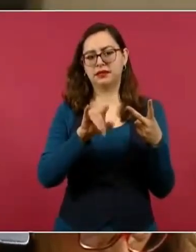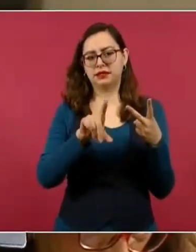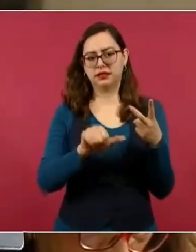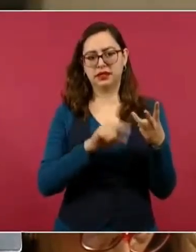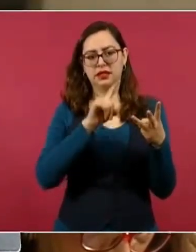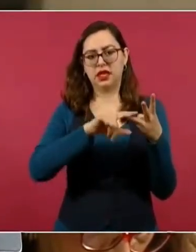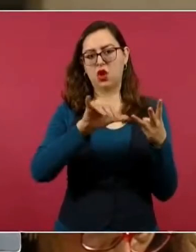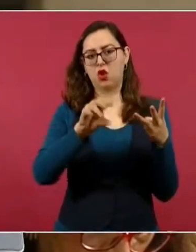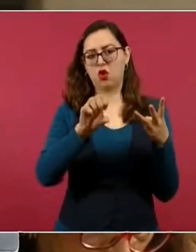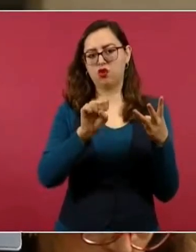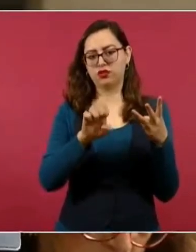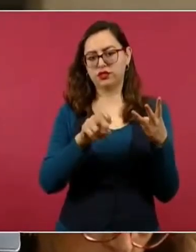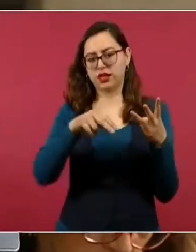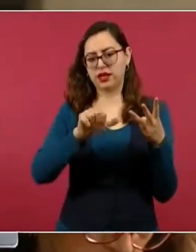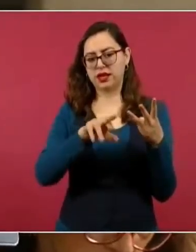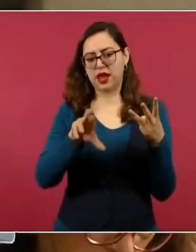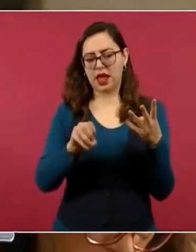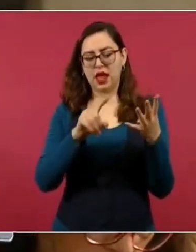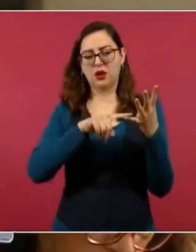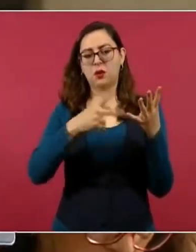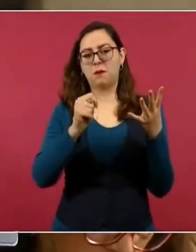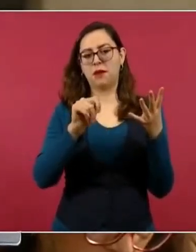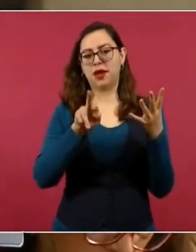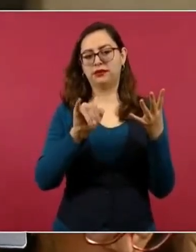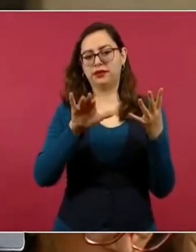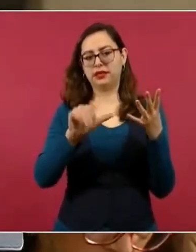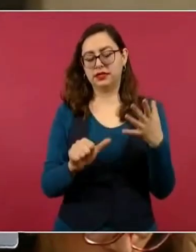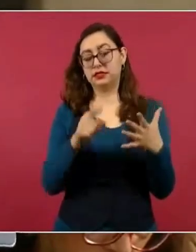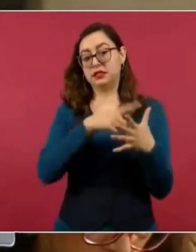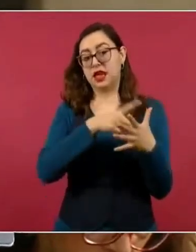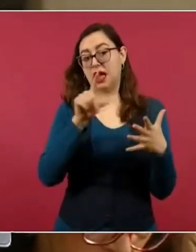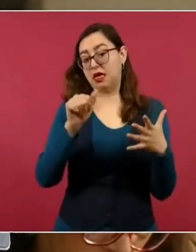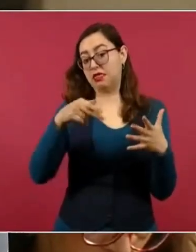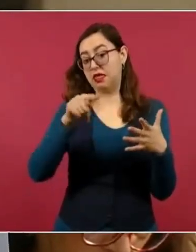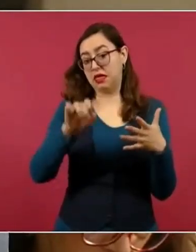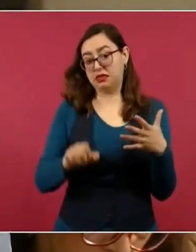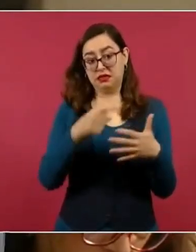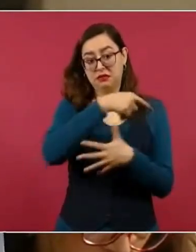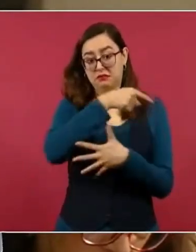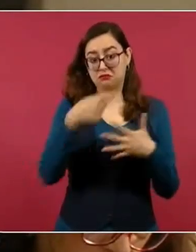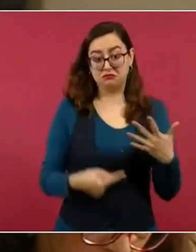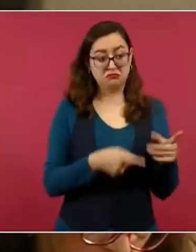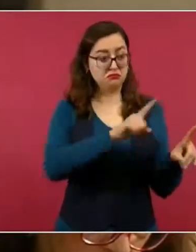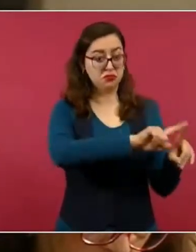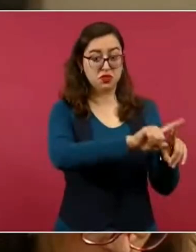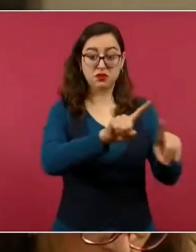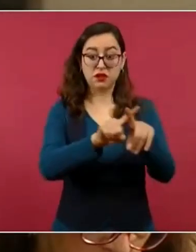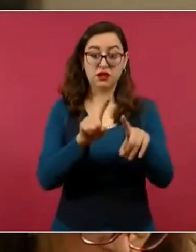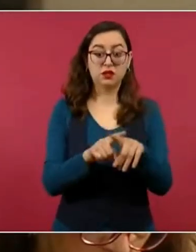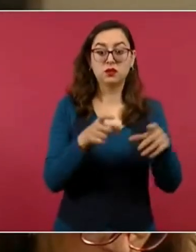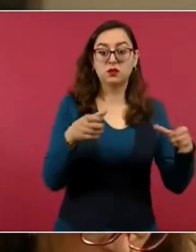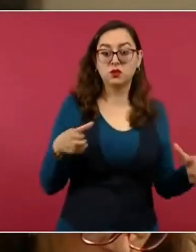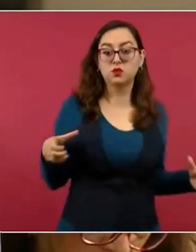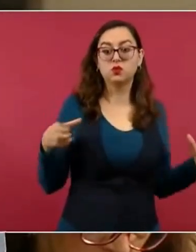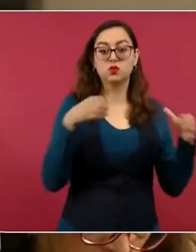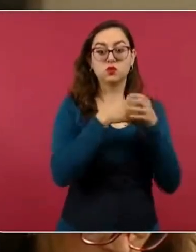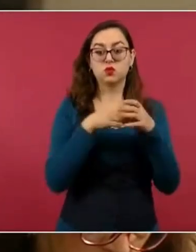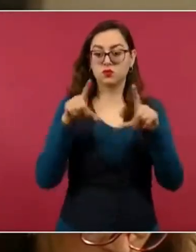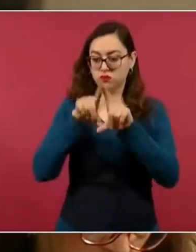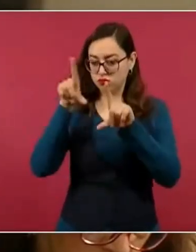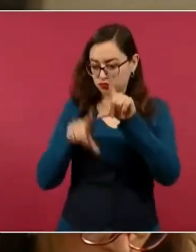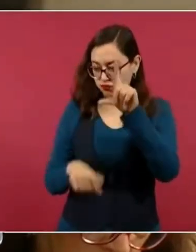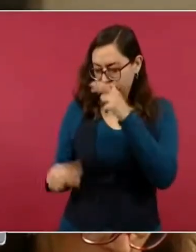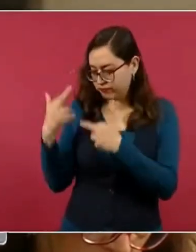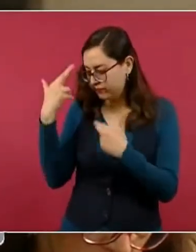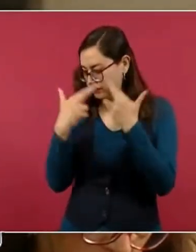Mercado, Dante Delgado, María Elena Medina, entre otros, y hacen un diagnóstico del país, proponen un nuevo